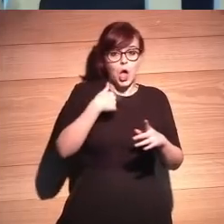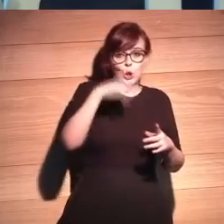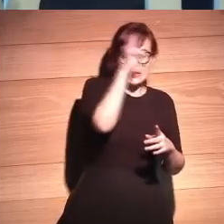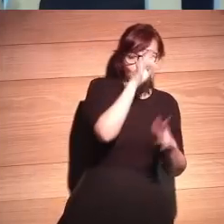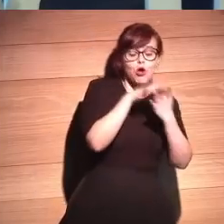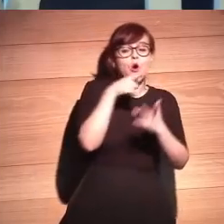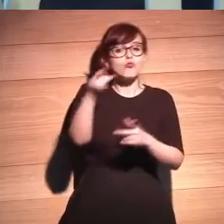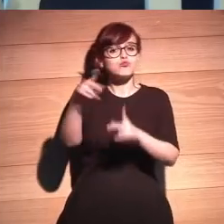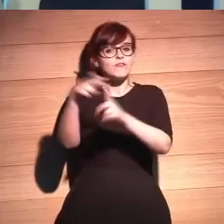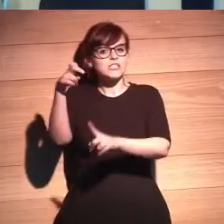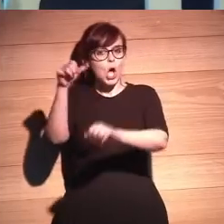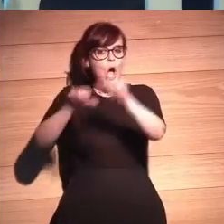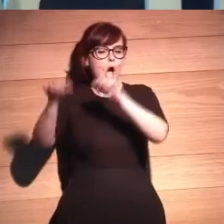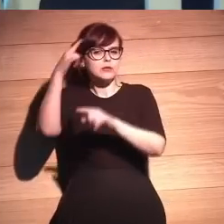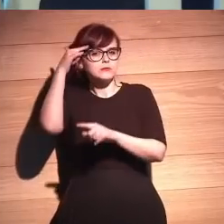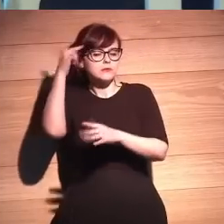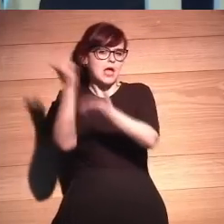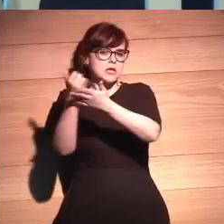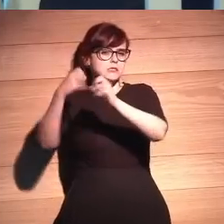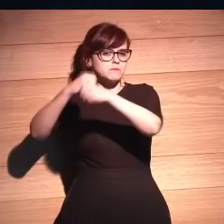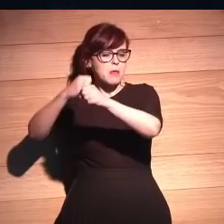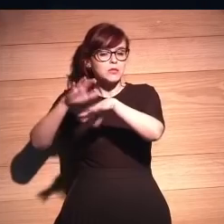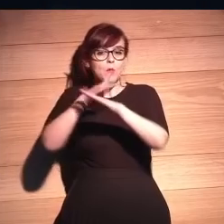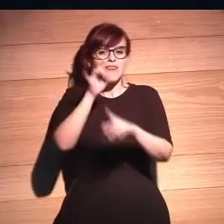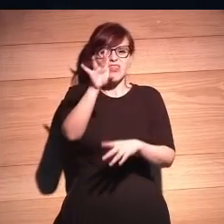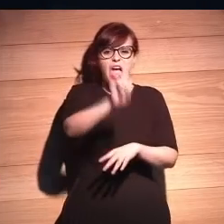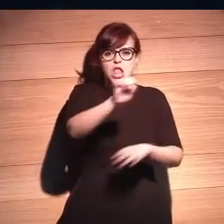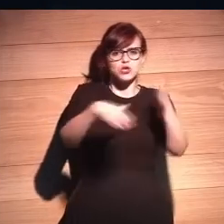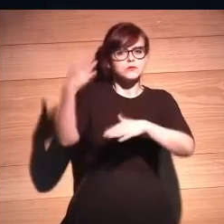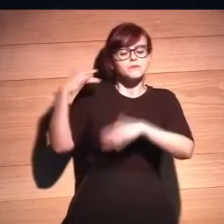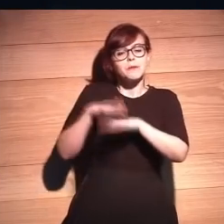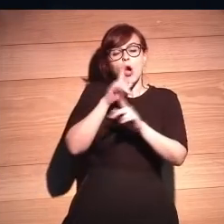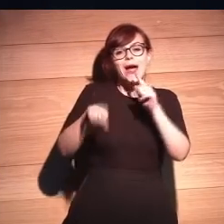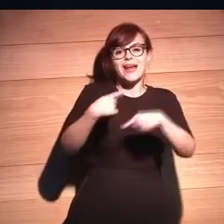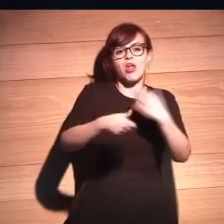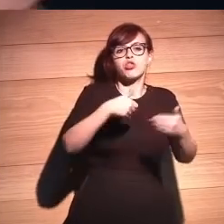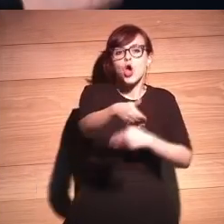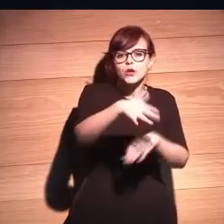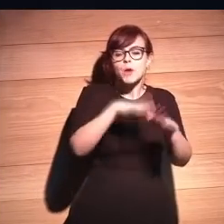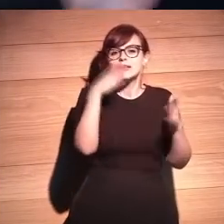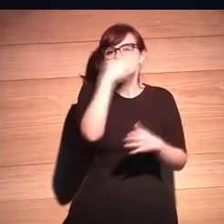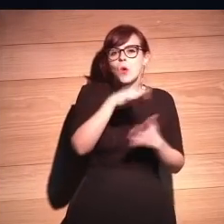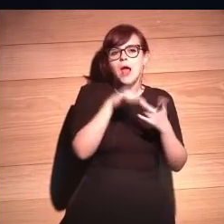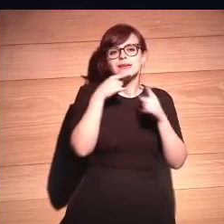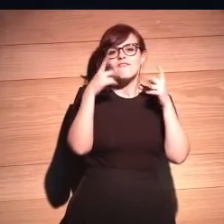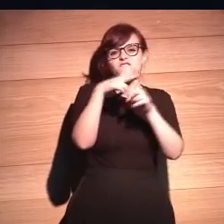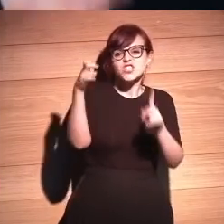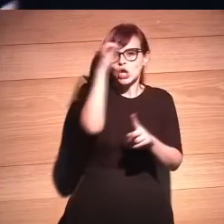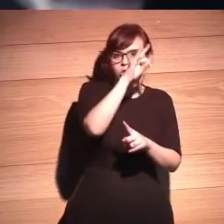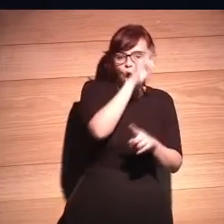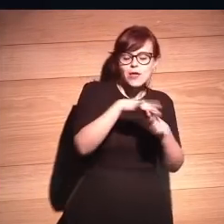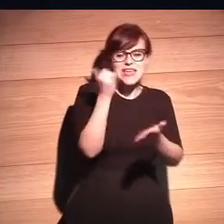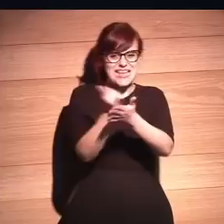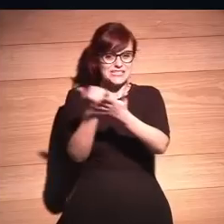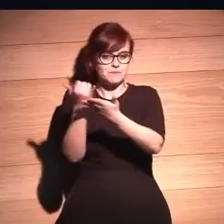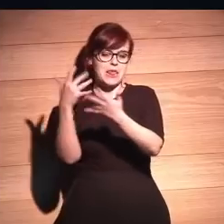y nos encomendaron hace muchos años hace 15 años educar a la siguiente generación hicimos una escuela de reunir a todos físicos teóricos y